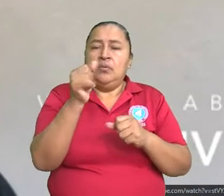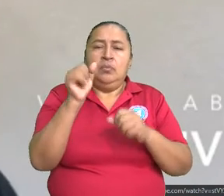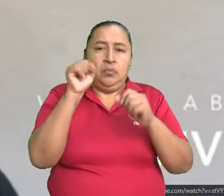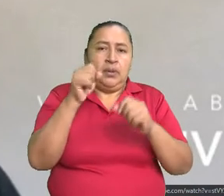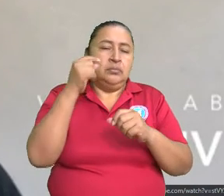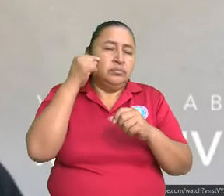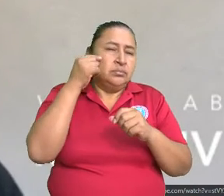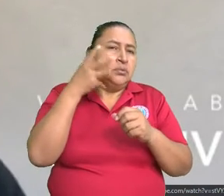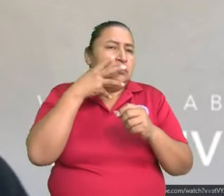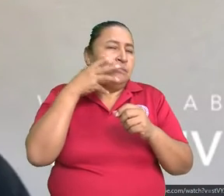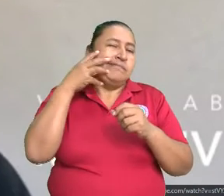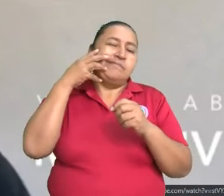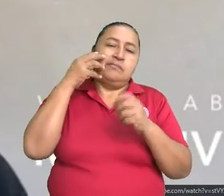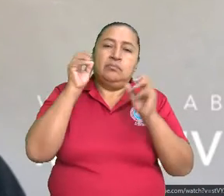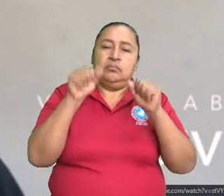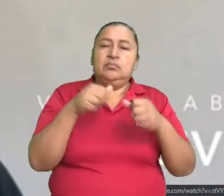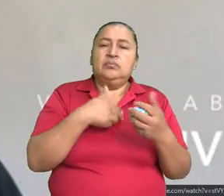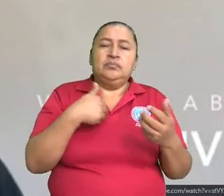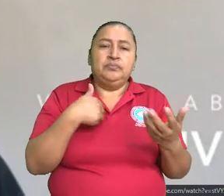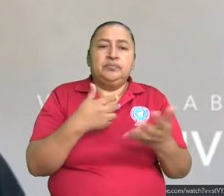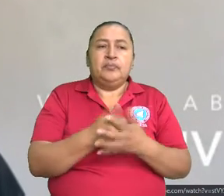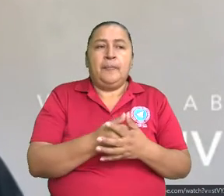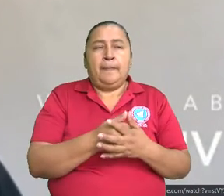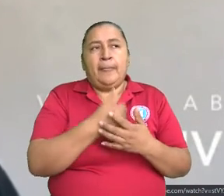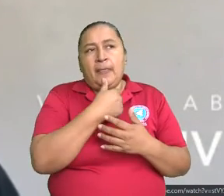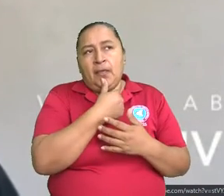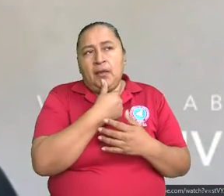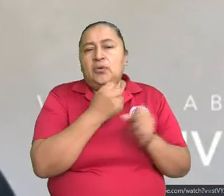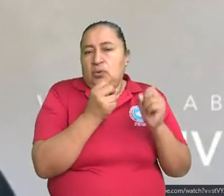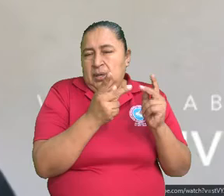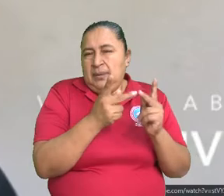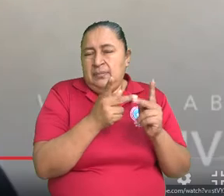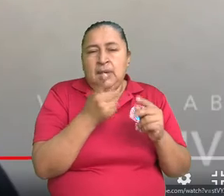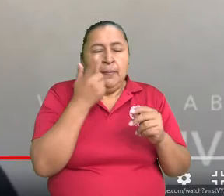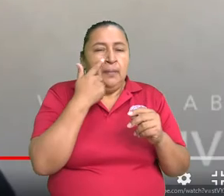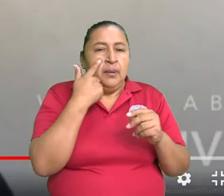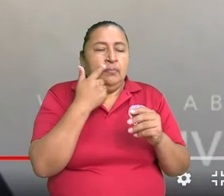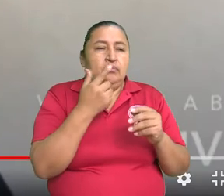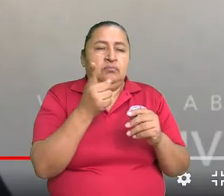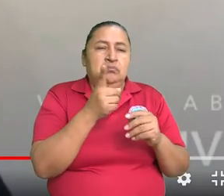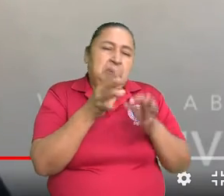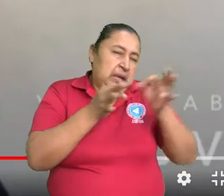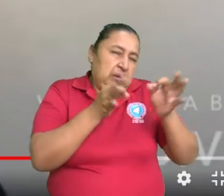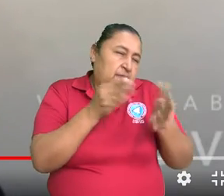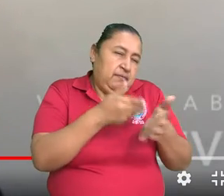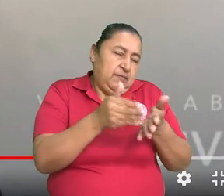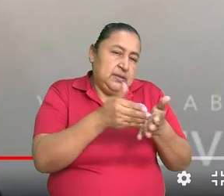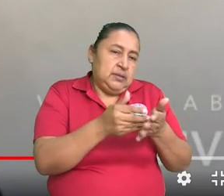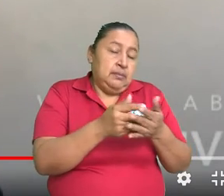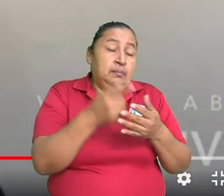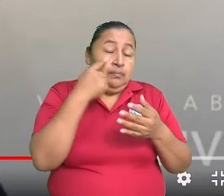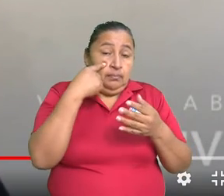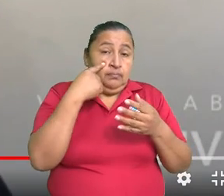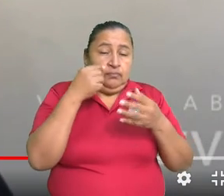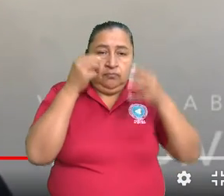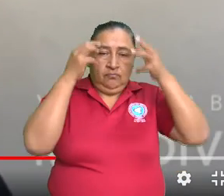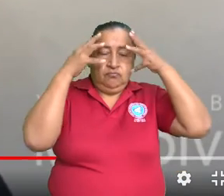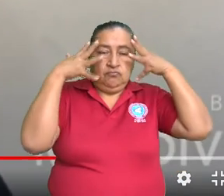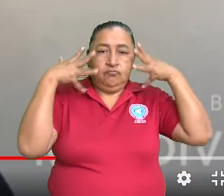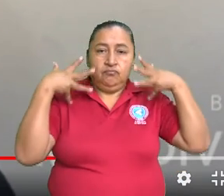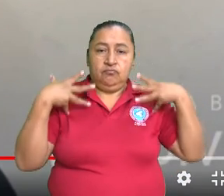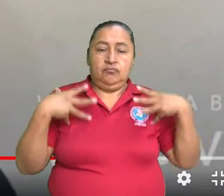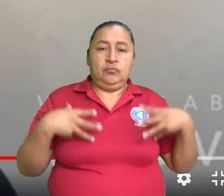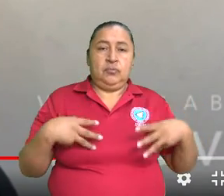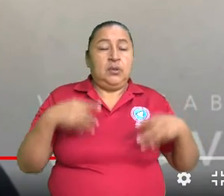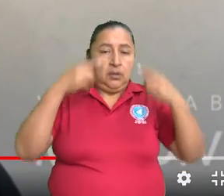causar una parálisis facial. Lo que pasa es que, para ponerlo de una manera sencilla, los nervios, a nivel